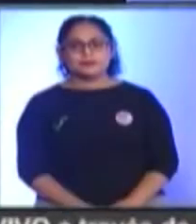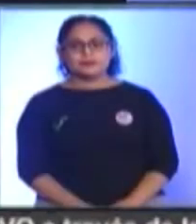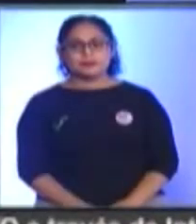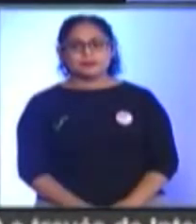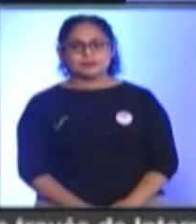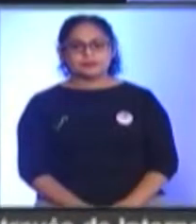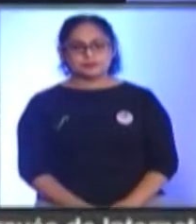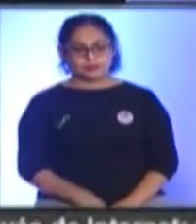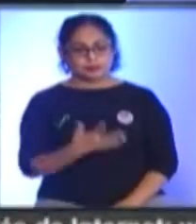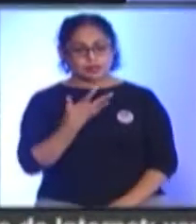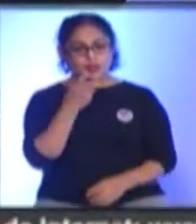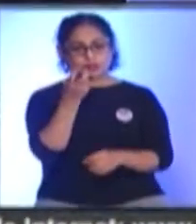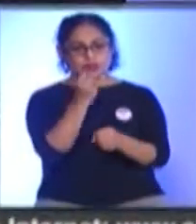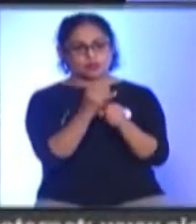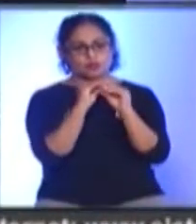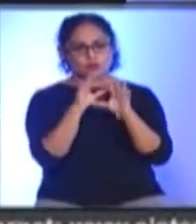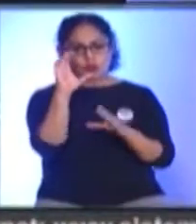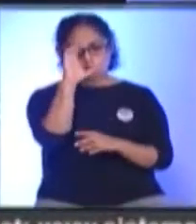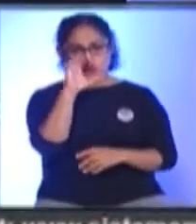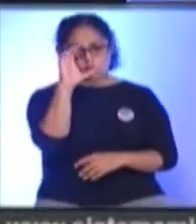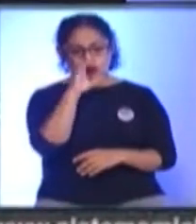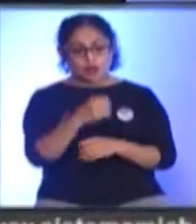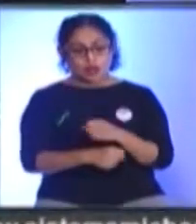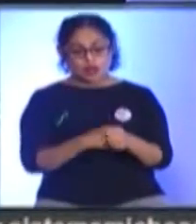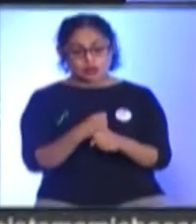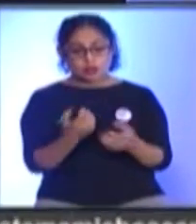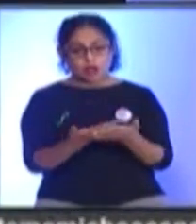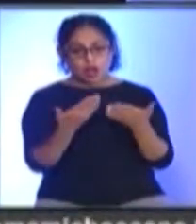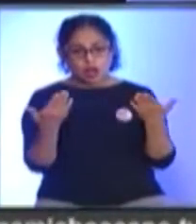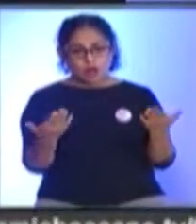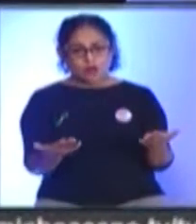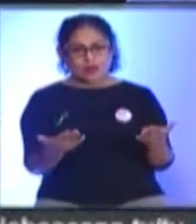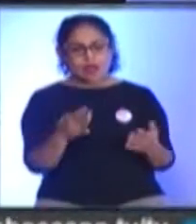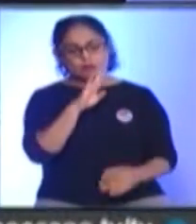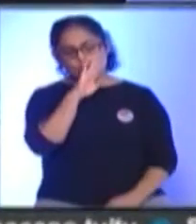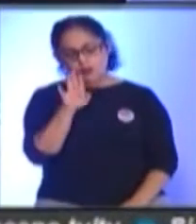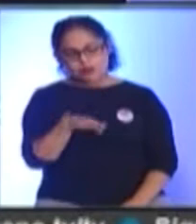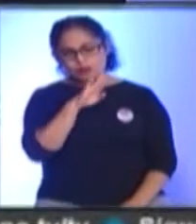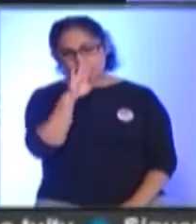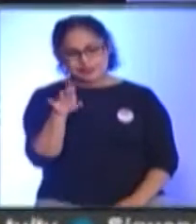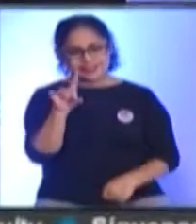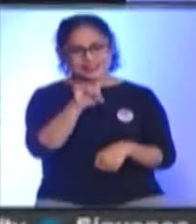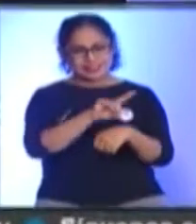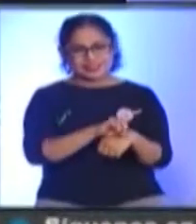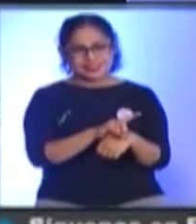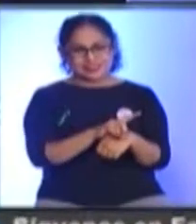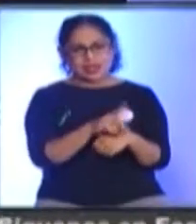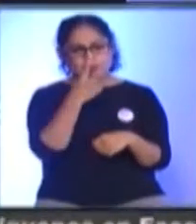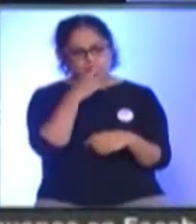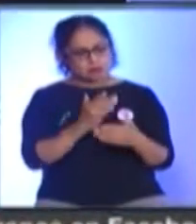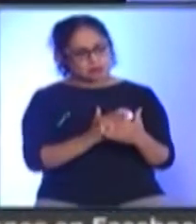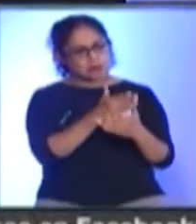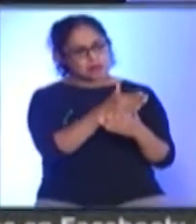Pues en la información Cultural Y este año La tradicional Noche de muertos Dará acceso Para que los turistas